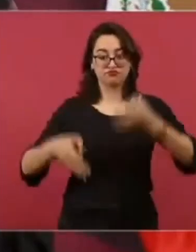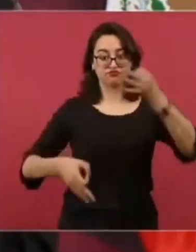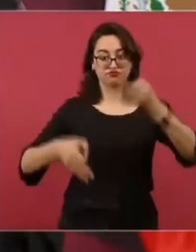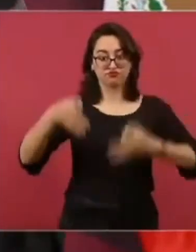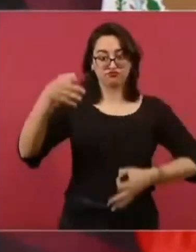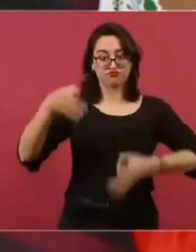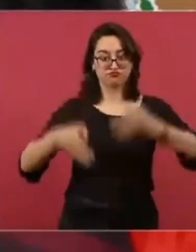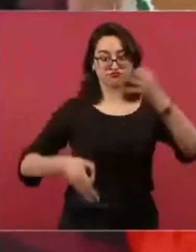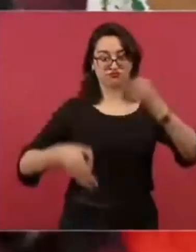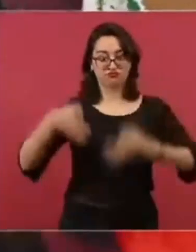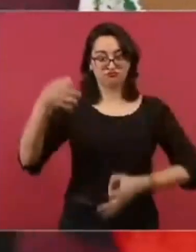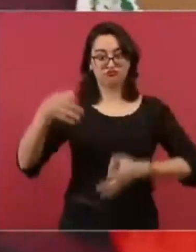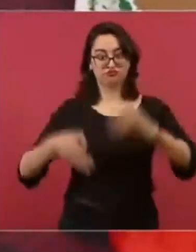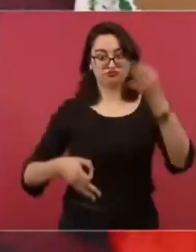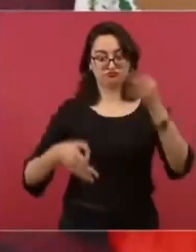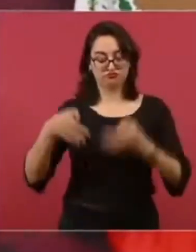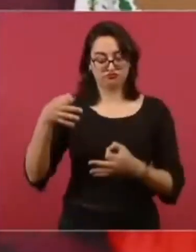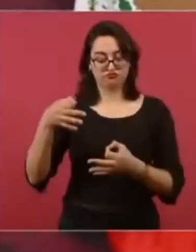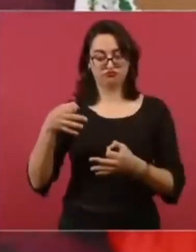completa